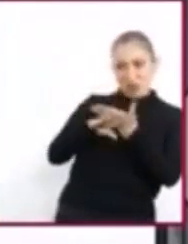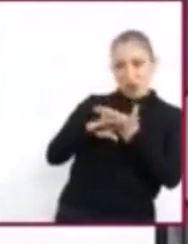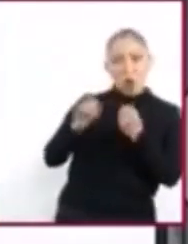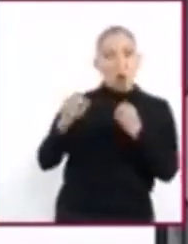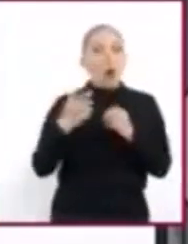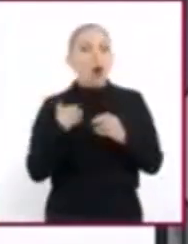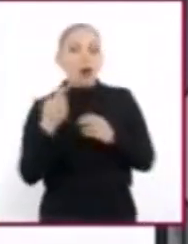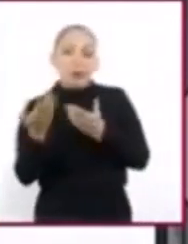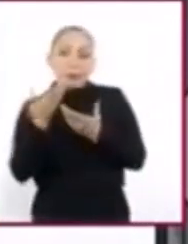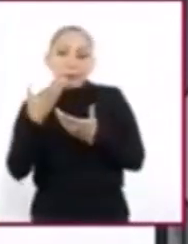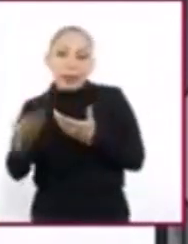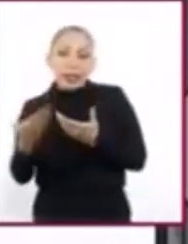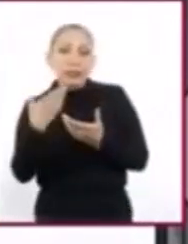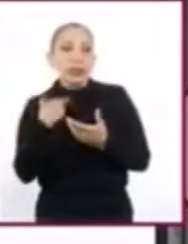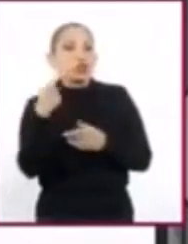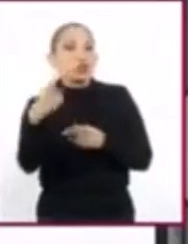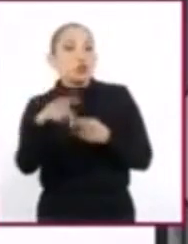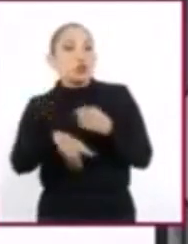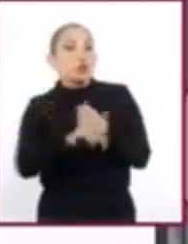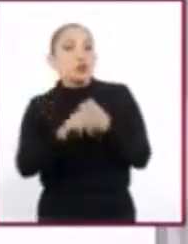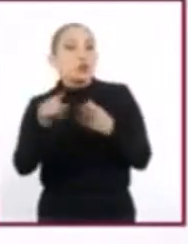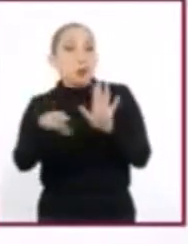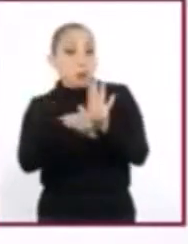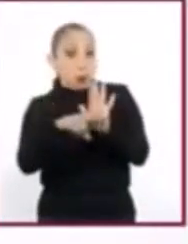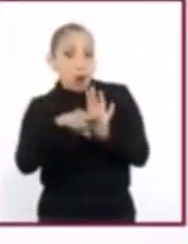¿Cuáles son sus actitudes ante el conflicto?